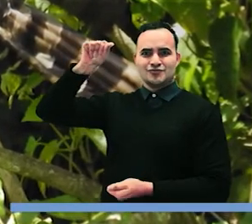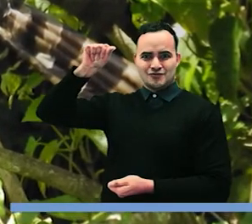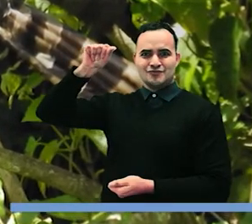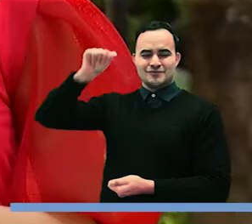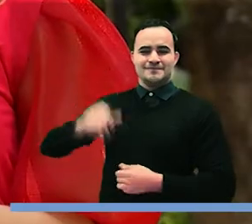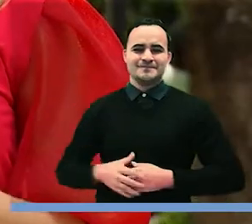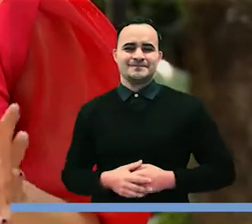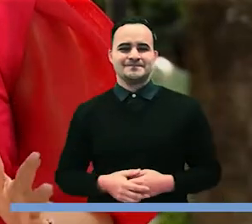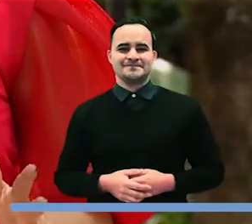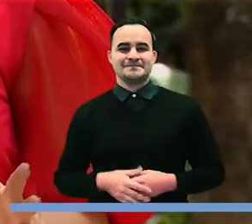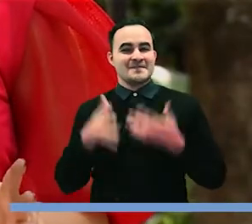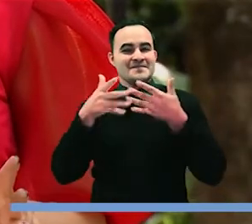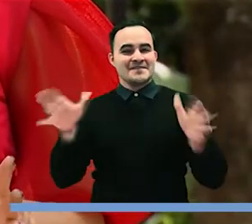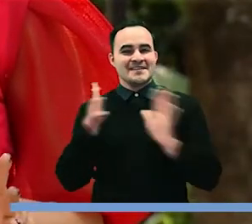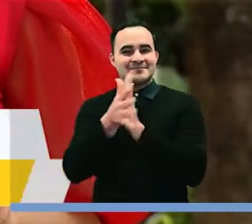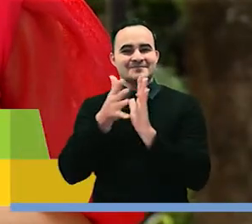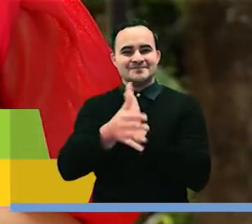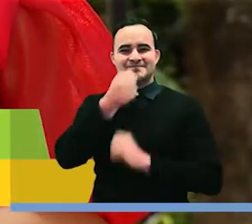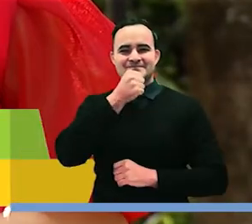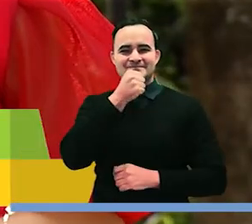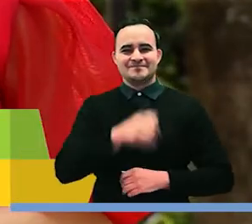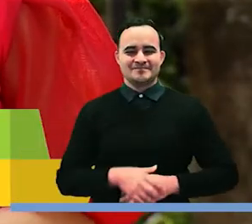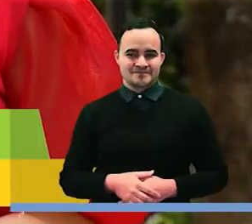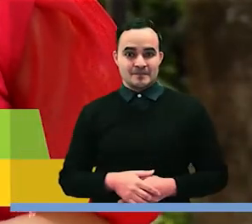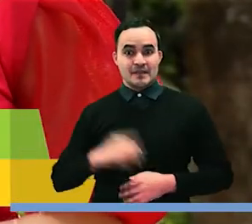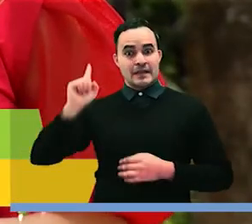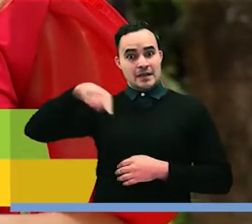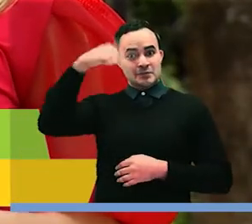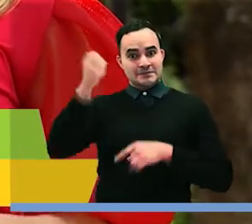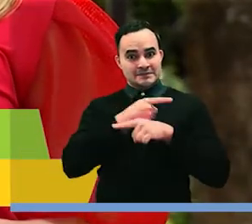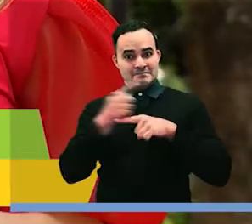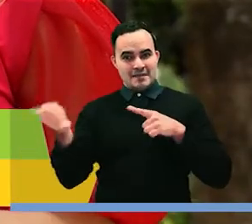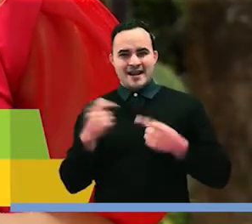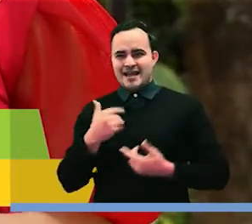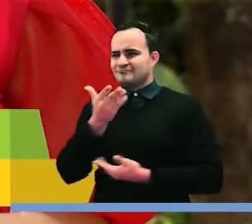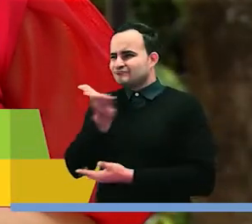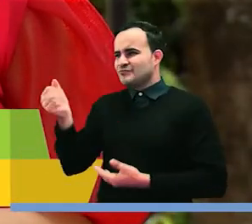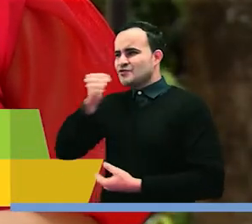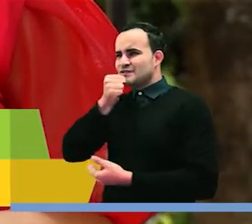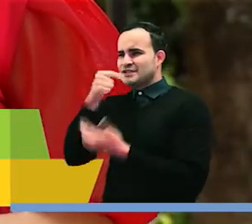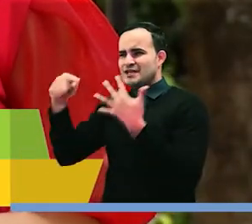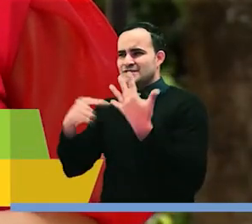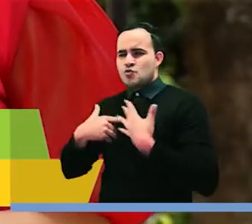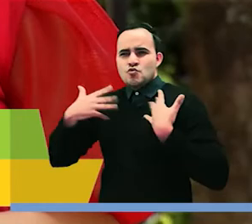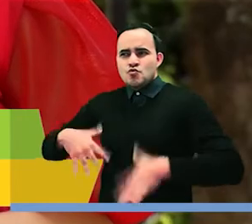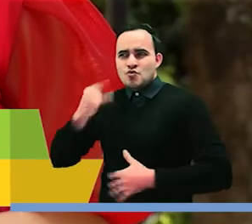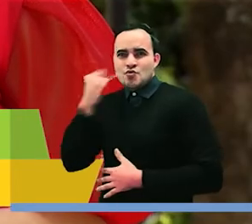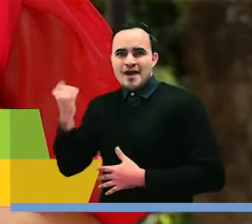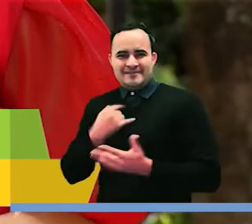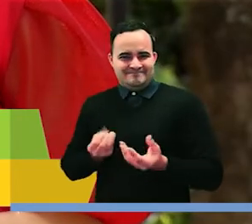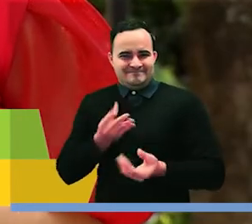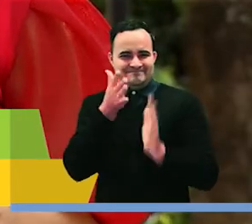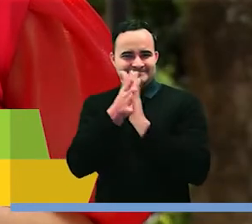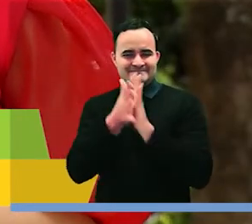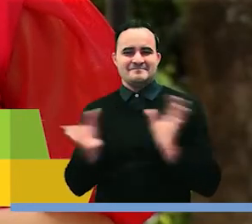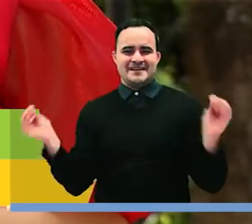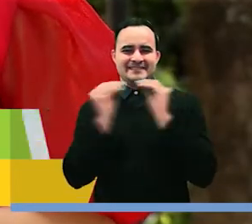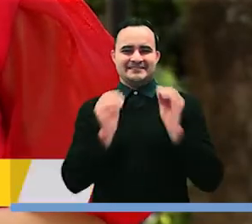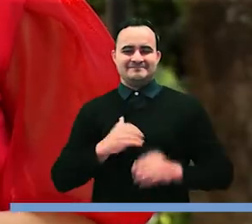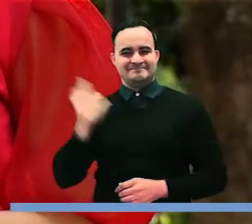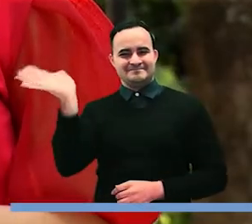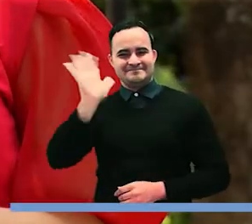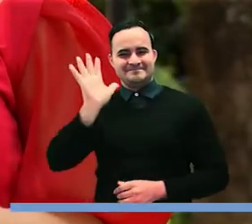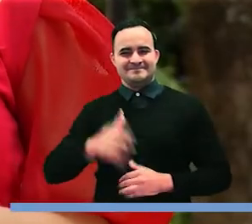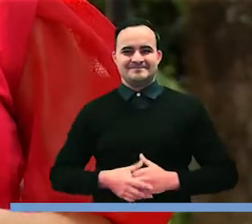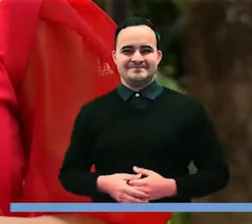altura. Terminamos otra emisión de Medellín Conecta TV. Nos encontramos la próxima semana con más noticias e historias de Medellín